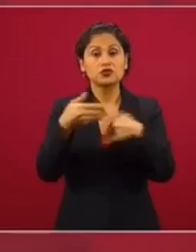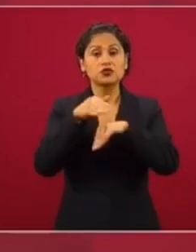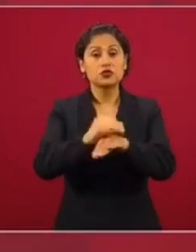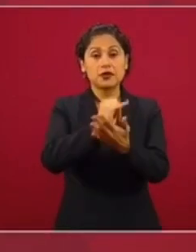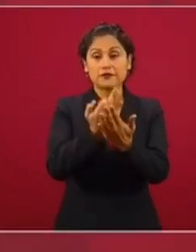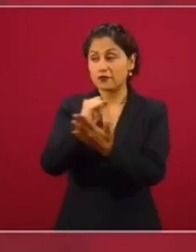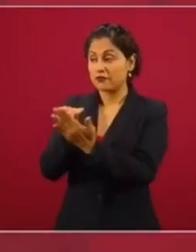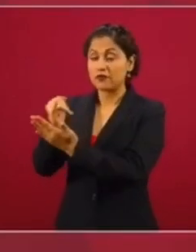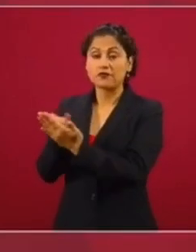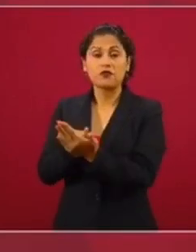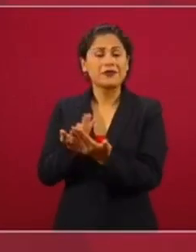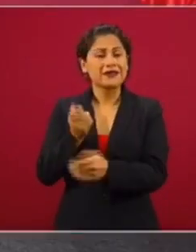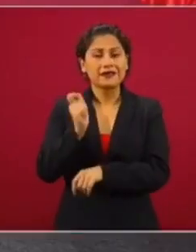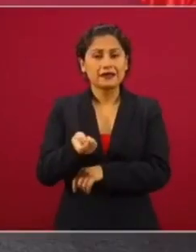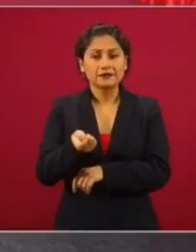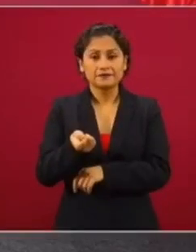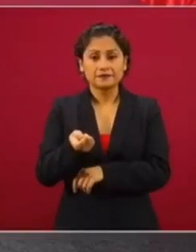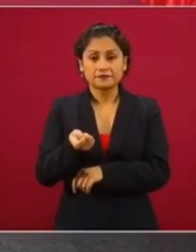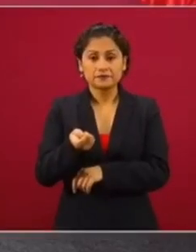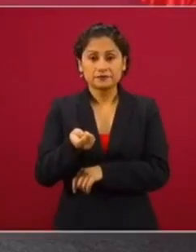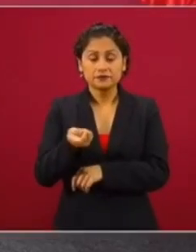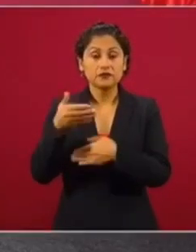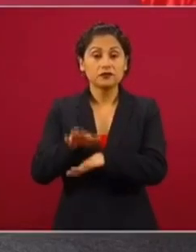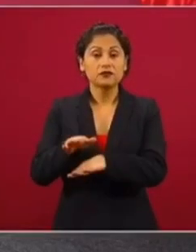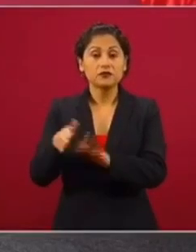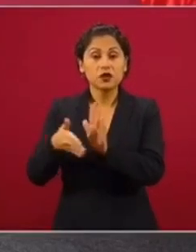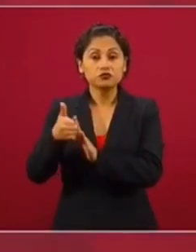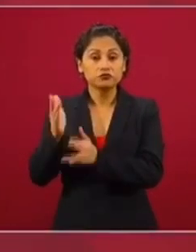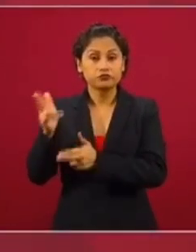sobre el inicio de los trabajos del Tren Maya.